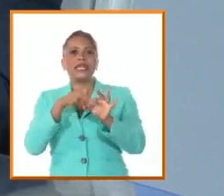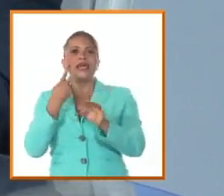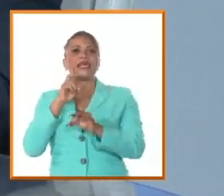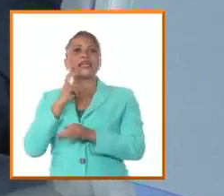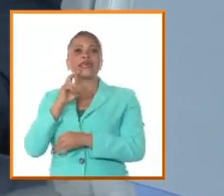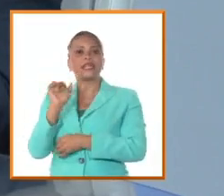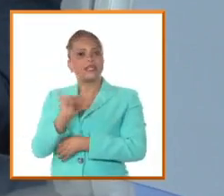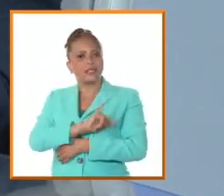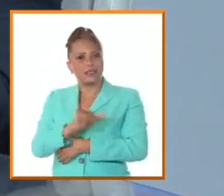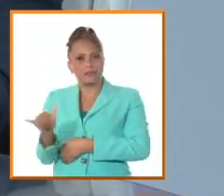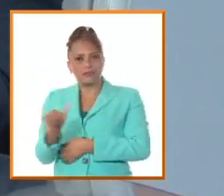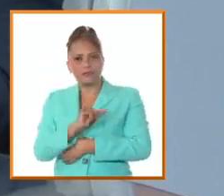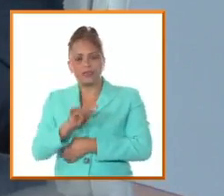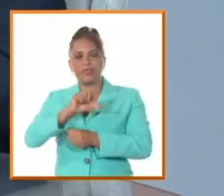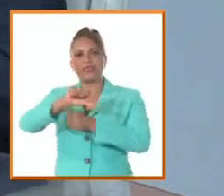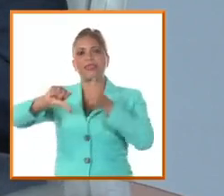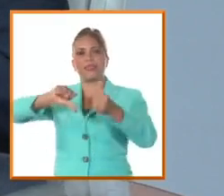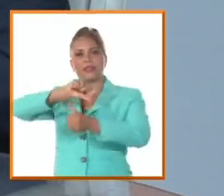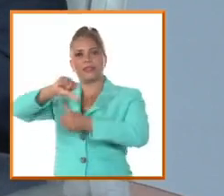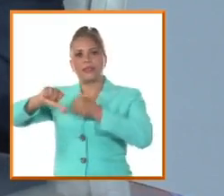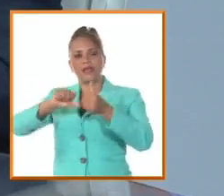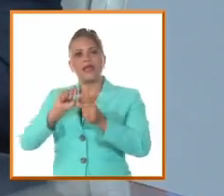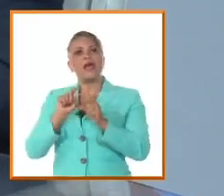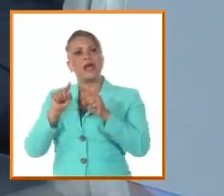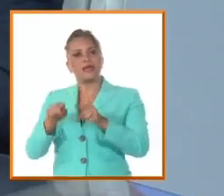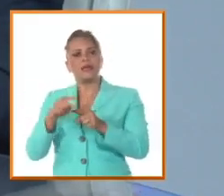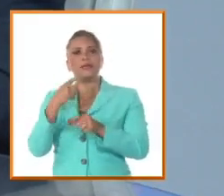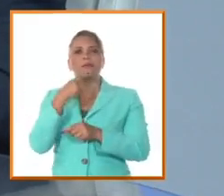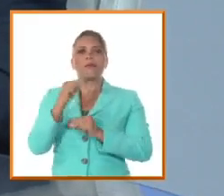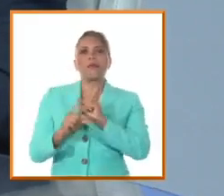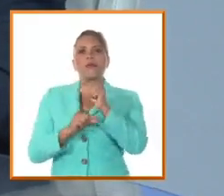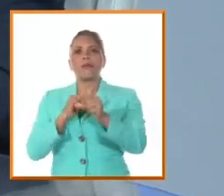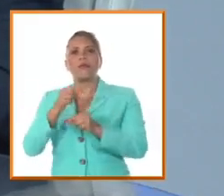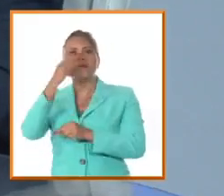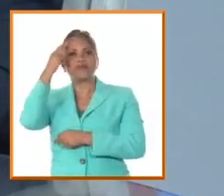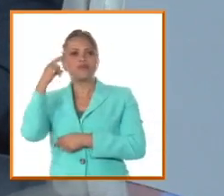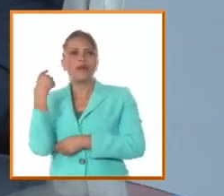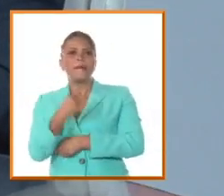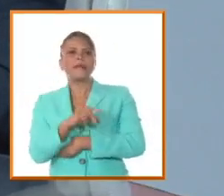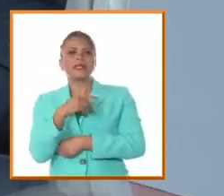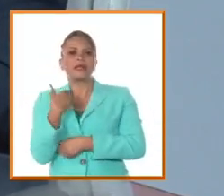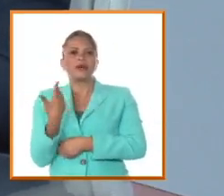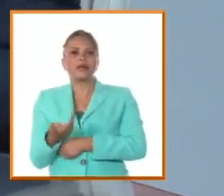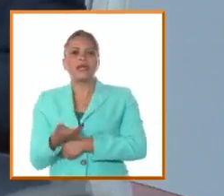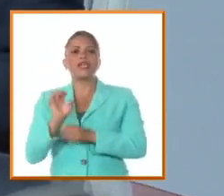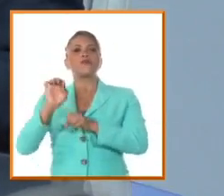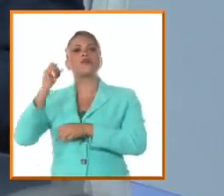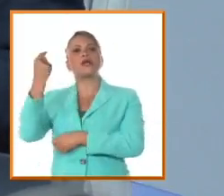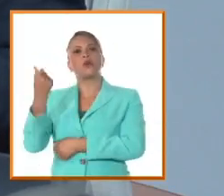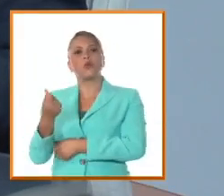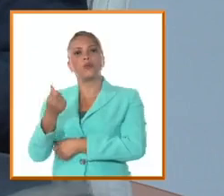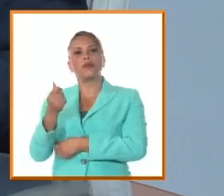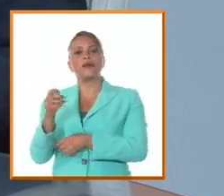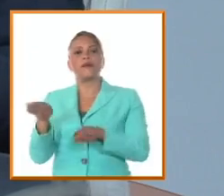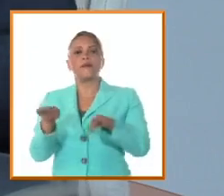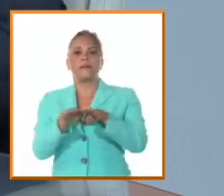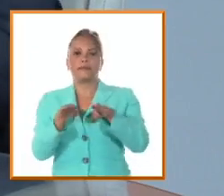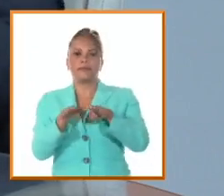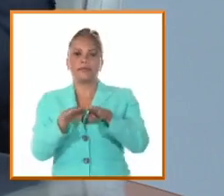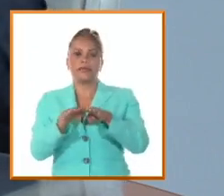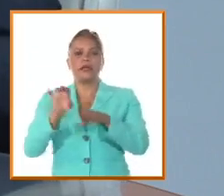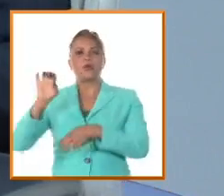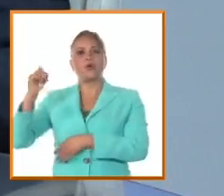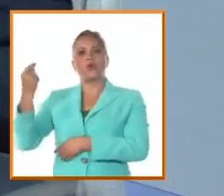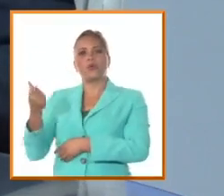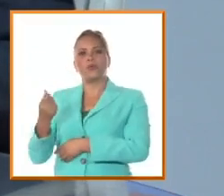del Caribe, y donde se había practicado desde los siglos más tempranos una economía paralela, que era